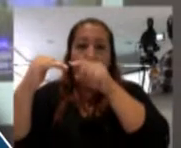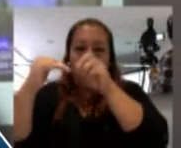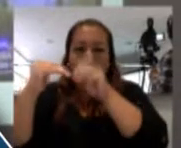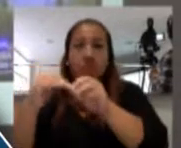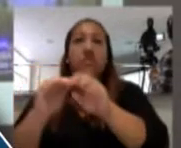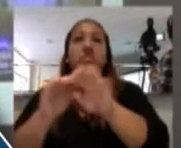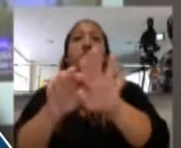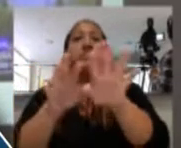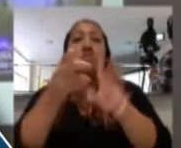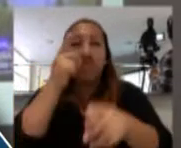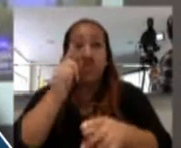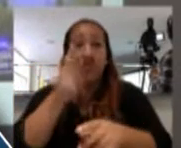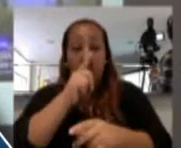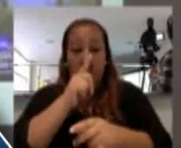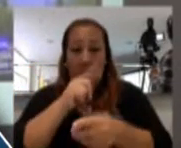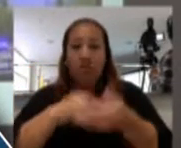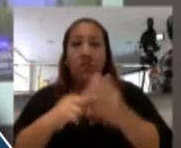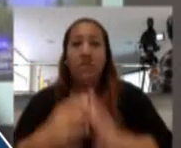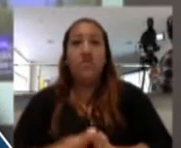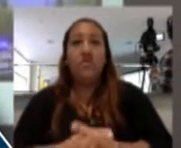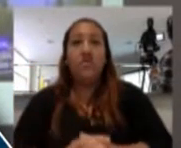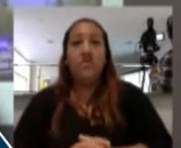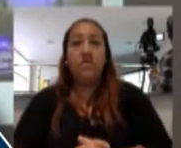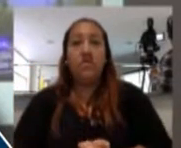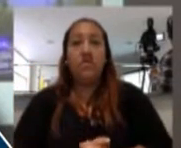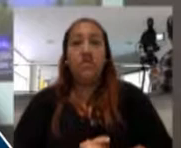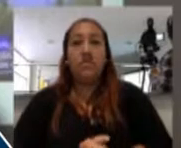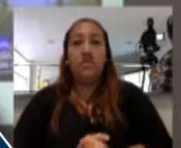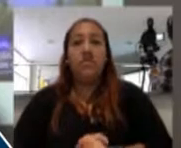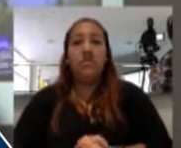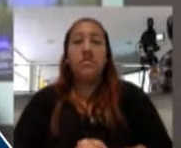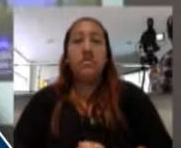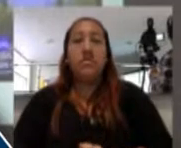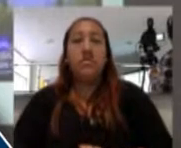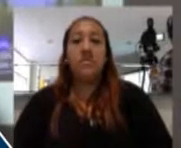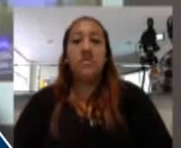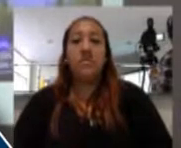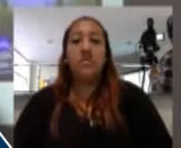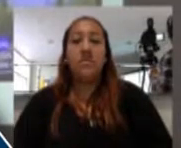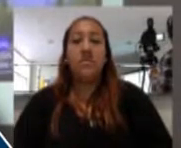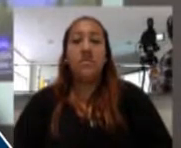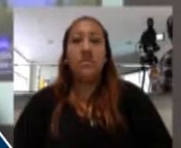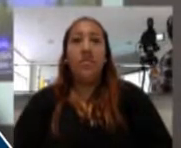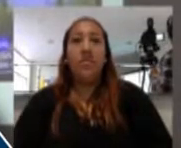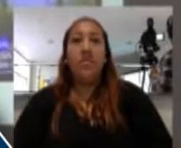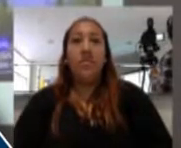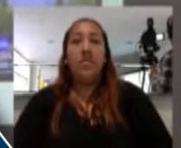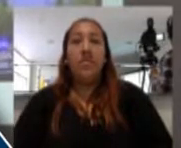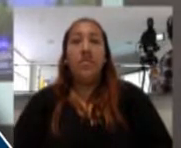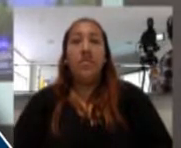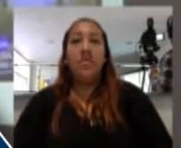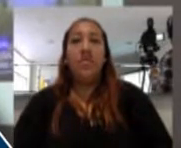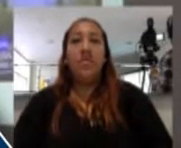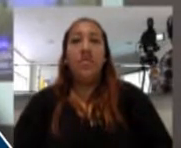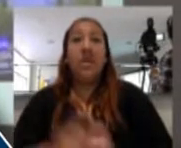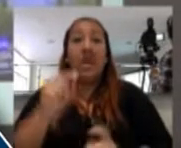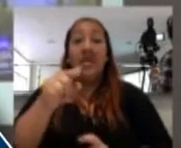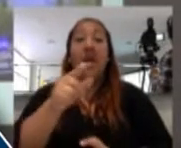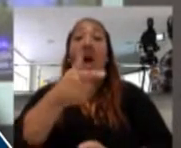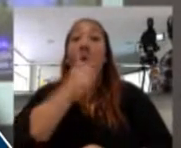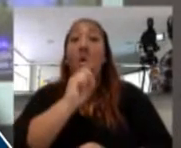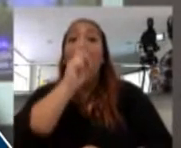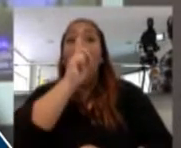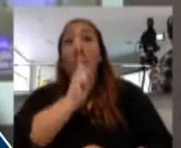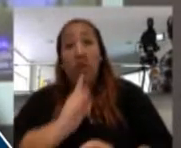o la zona donde está el agua en sí mismo. Y es agua dulce,